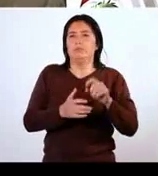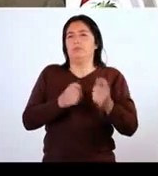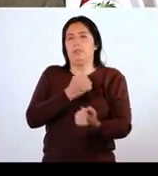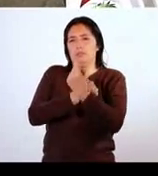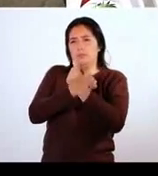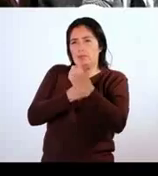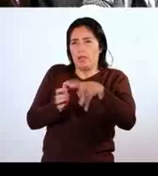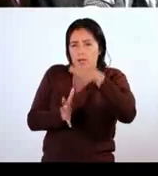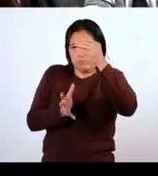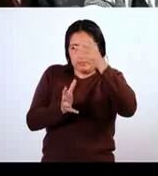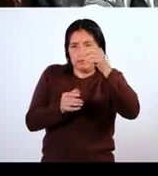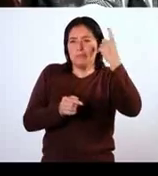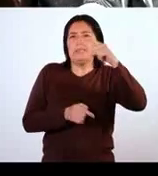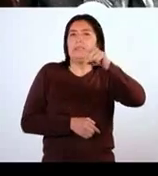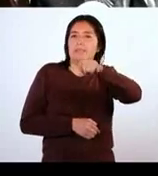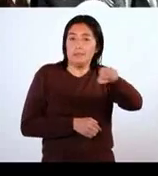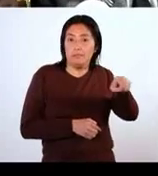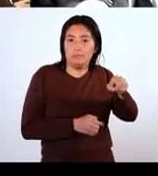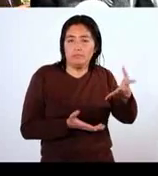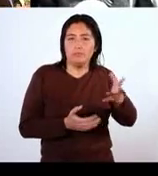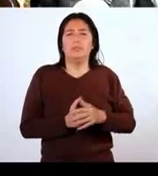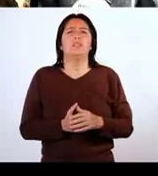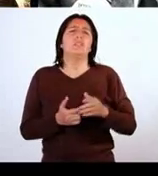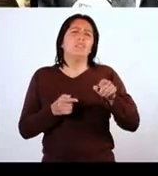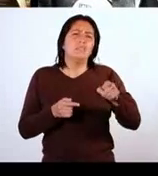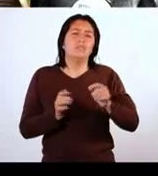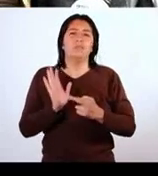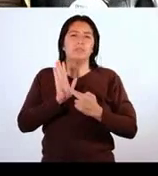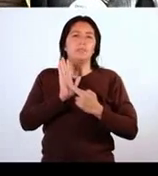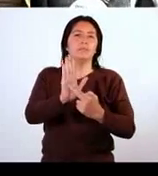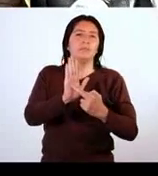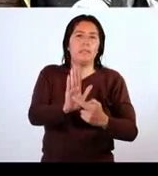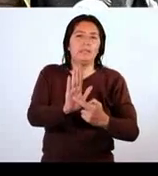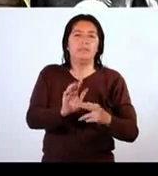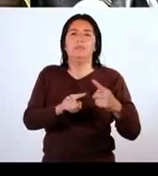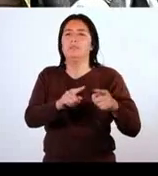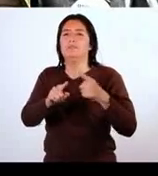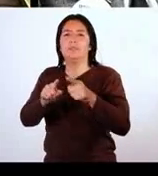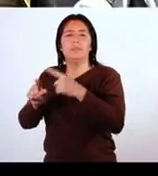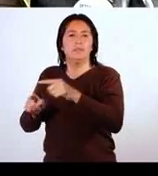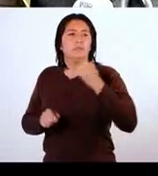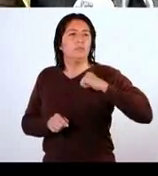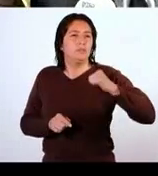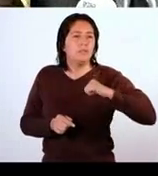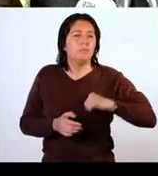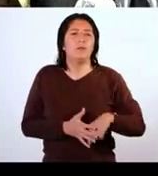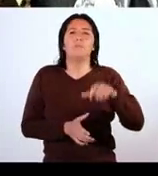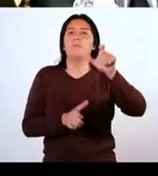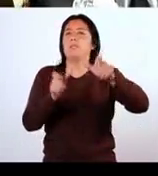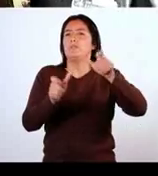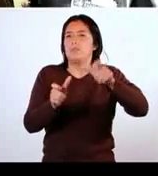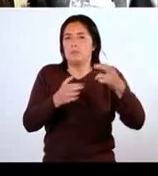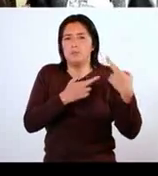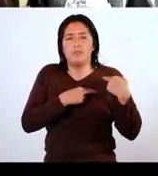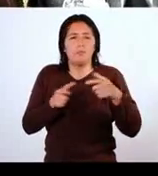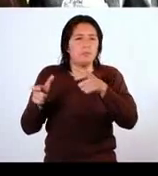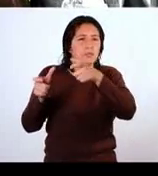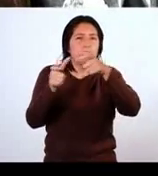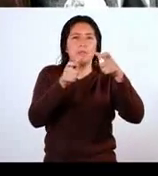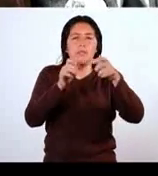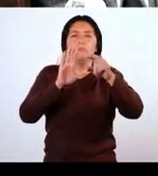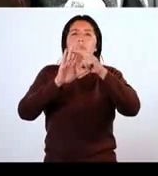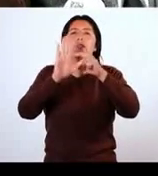para esto. Y dentro de esto tenemos representantes en los municipios, tenemos delegados que velan por las normas,